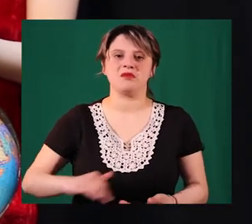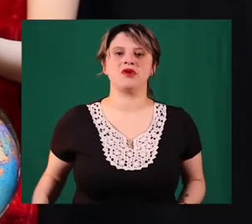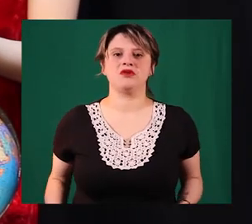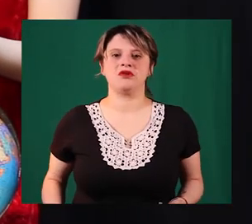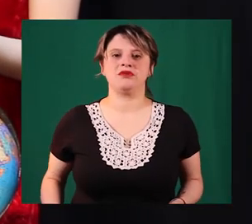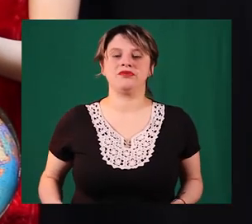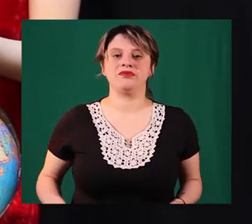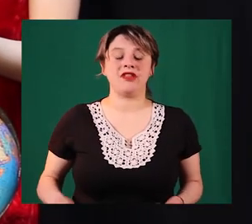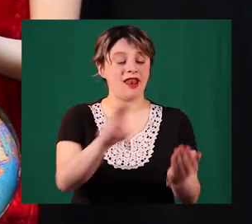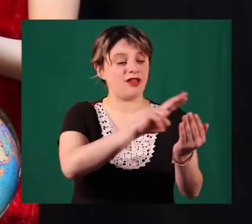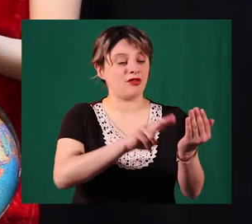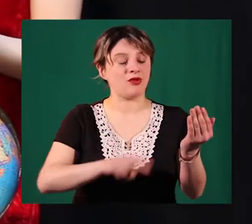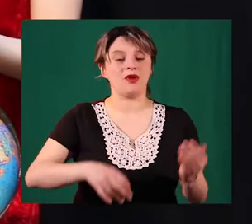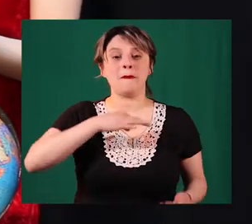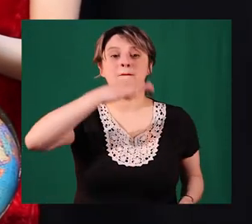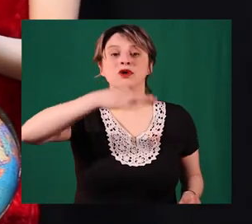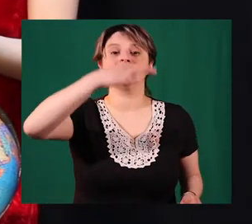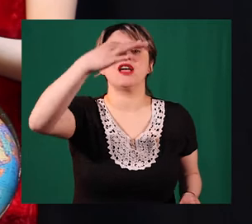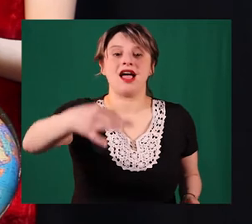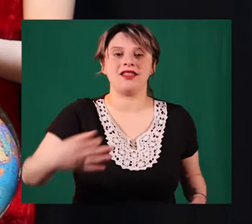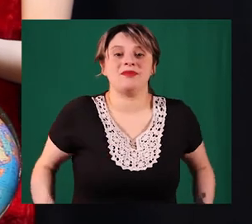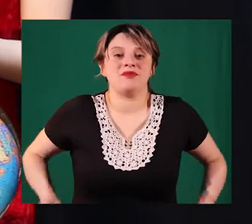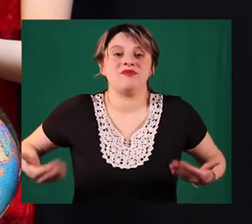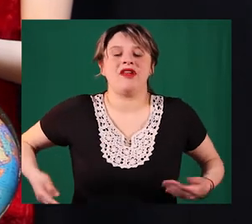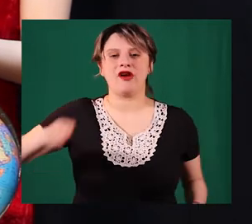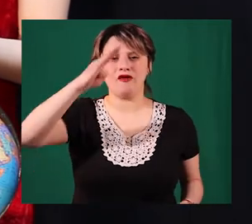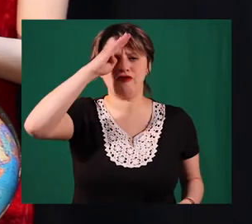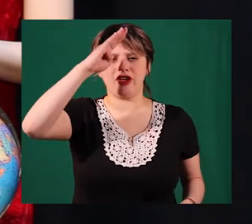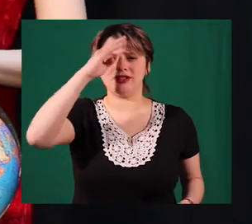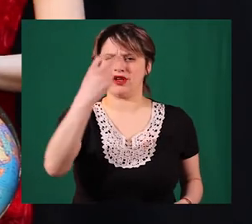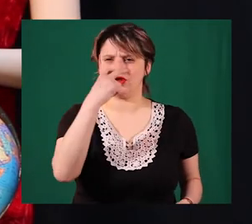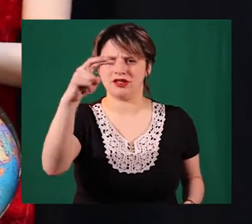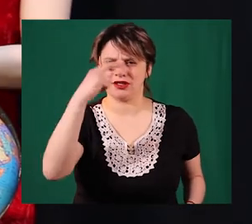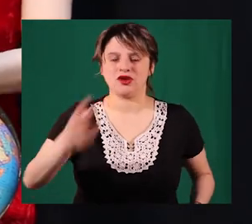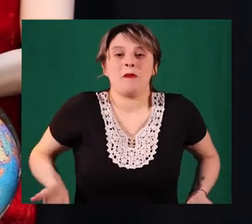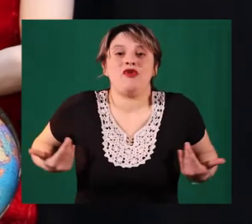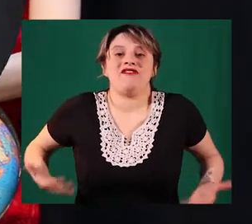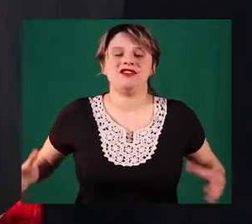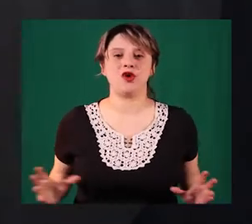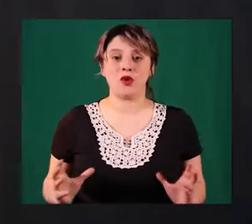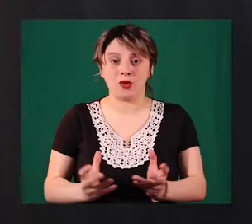Lecturas en voz alta para propiciar la confianza, concentración y motivación grupal.